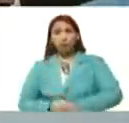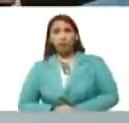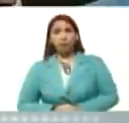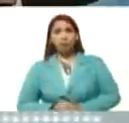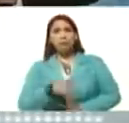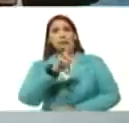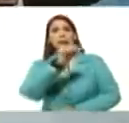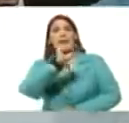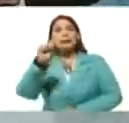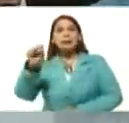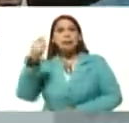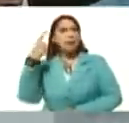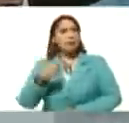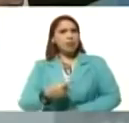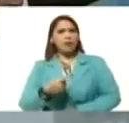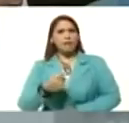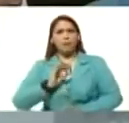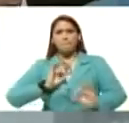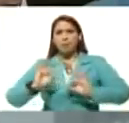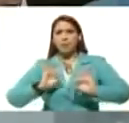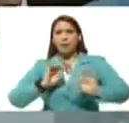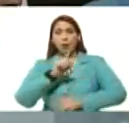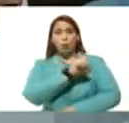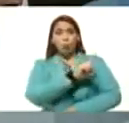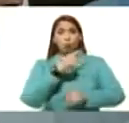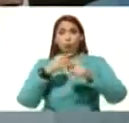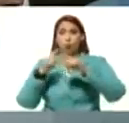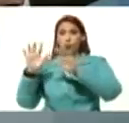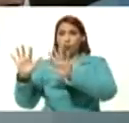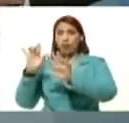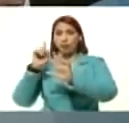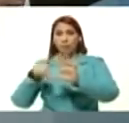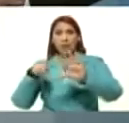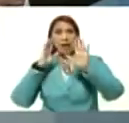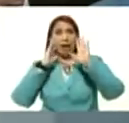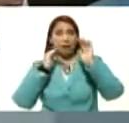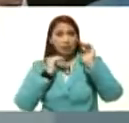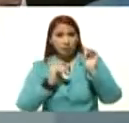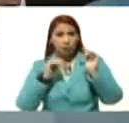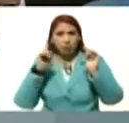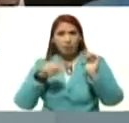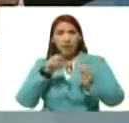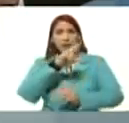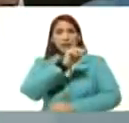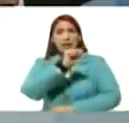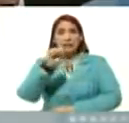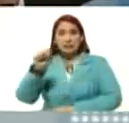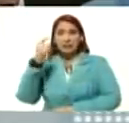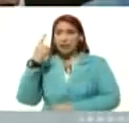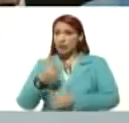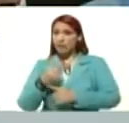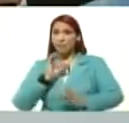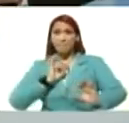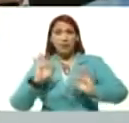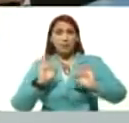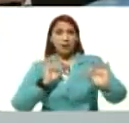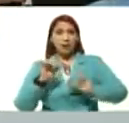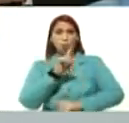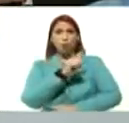RAS deben preparar el 1x10, Atención, las RAS deben preparar el 1x10,